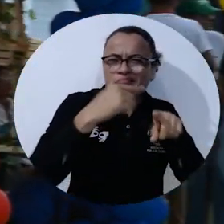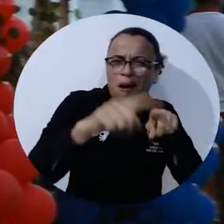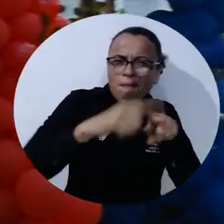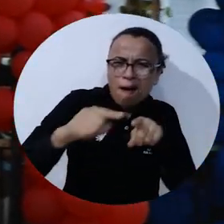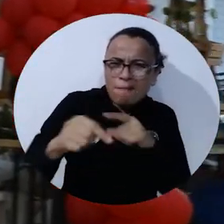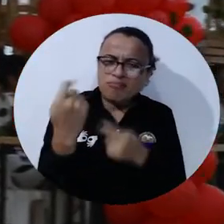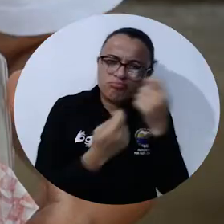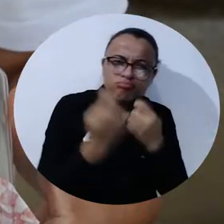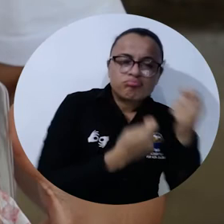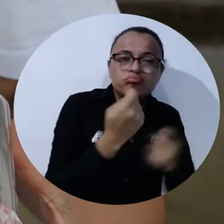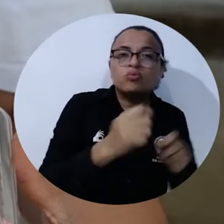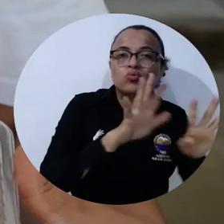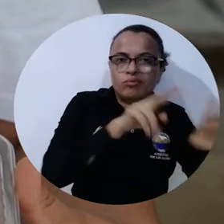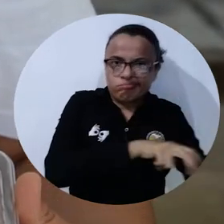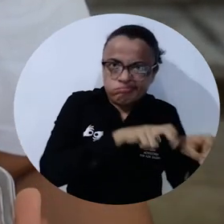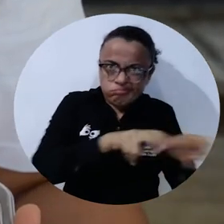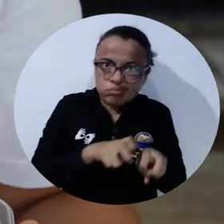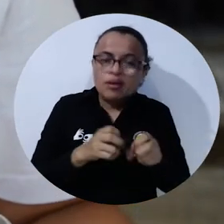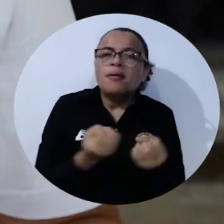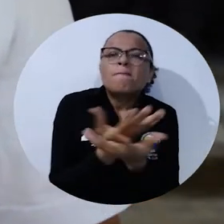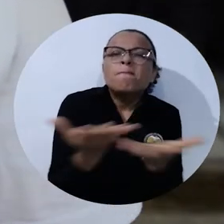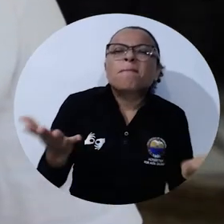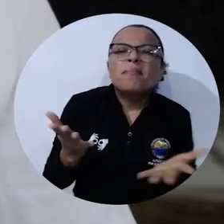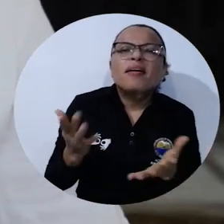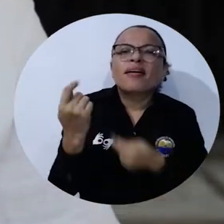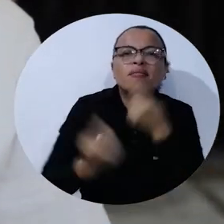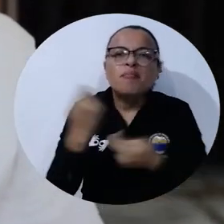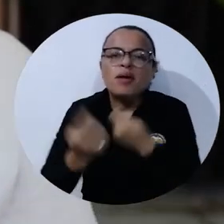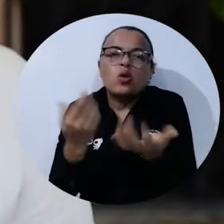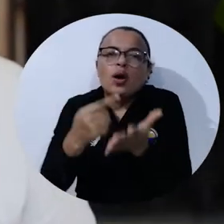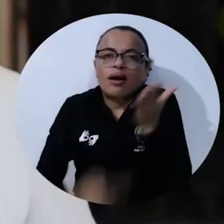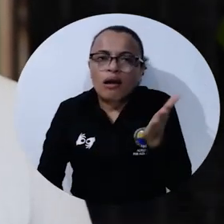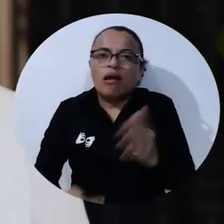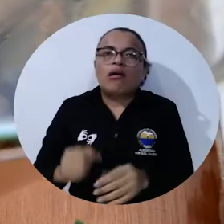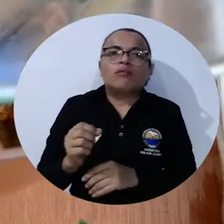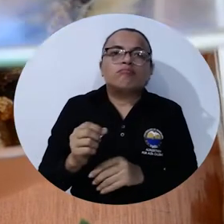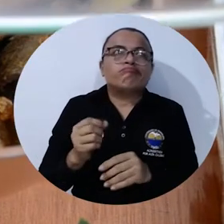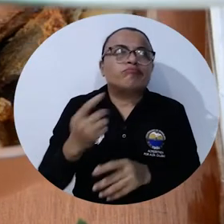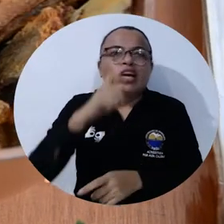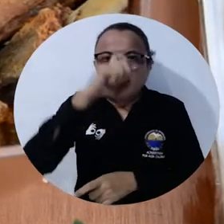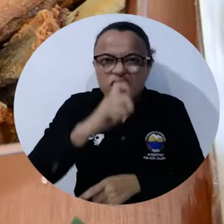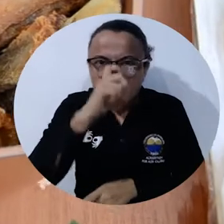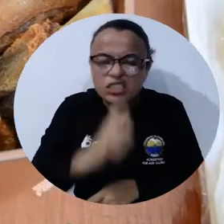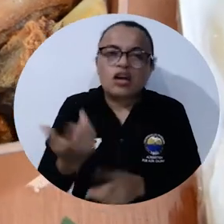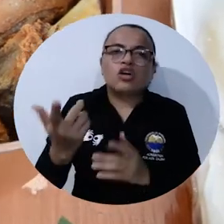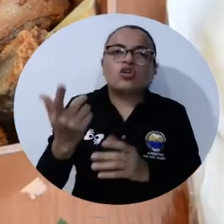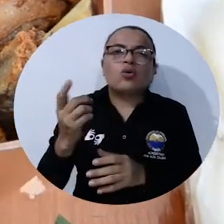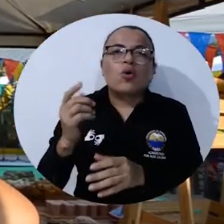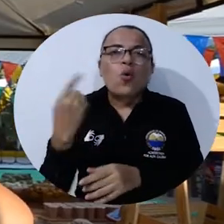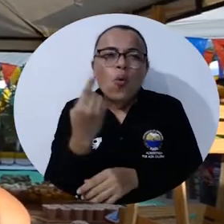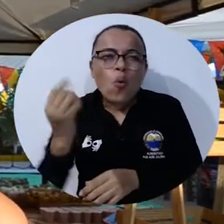hortofrutícolas orgánicas, los empresarios del campo exhibieron en la feria Magdalena Tierra de Agricultores productos procesados como